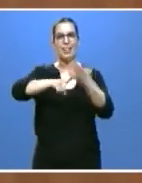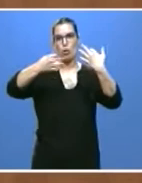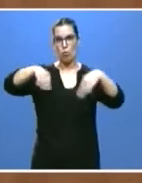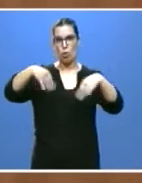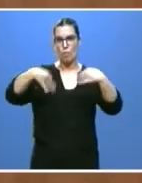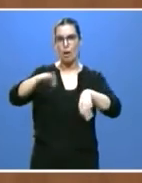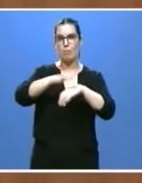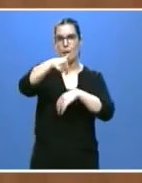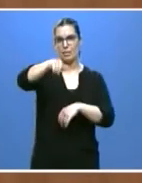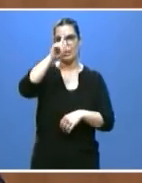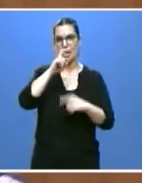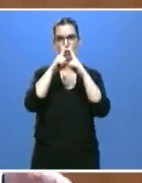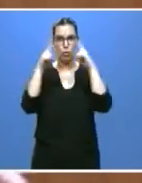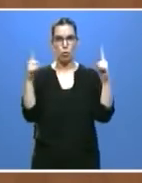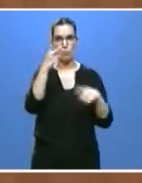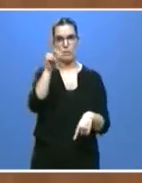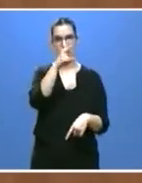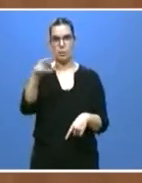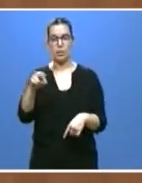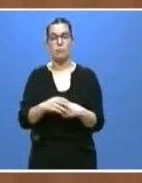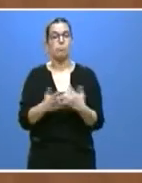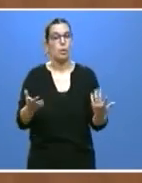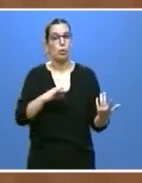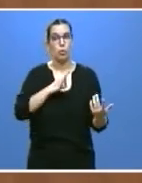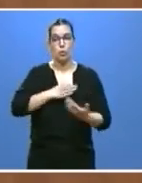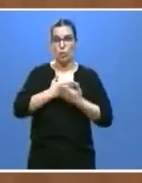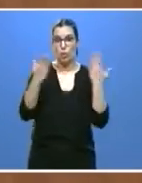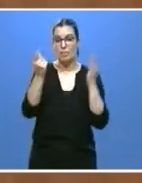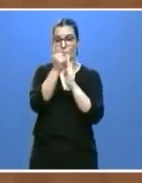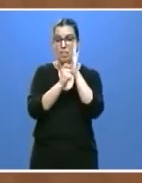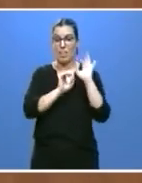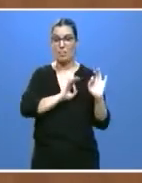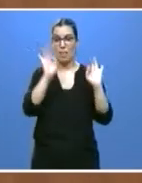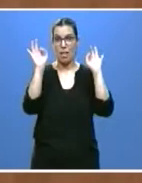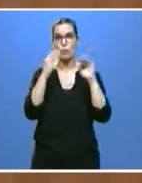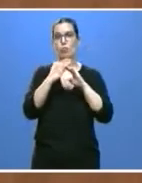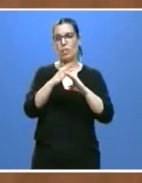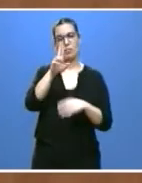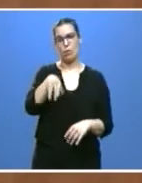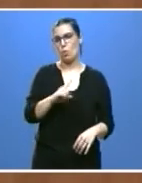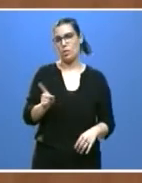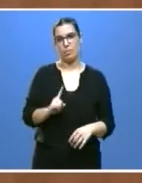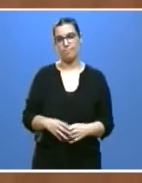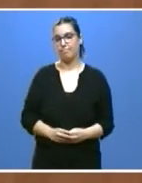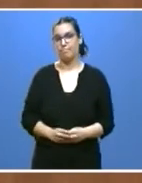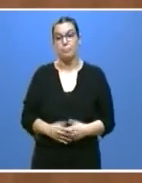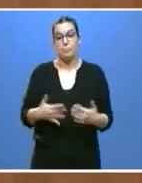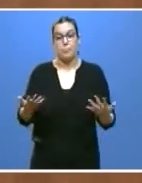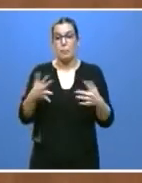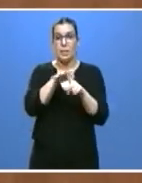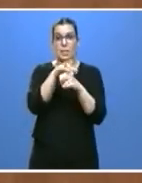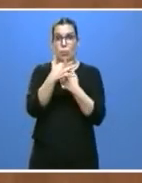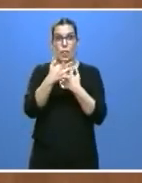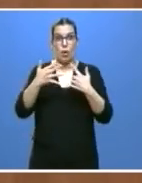año 2020. Pero, señorías, estas medidas extraordinarias no bastan. Ante una situación de